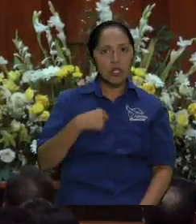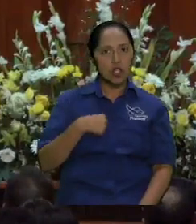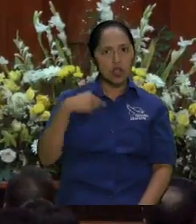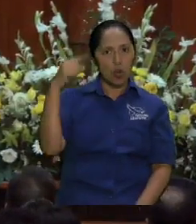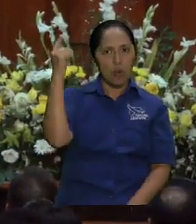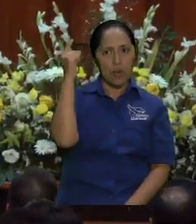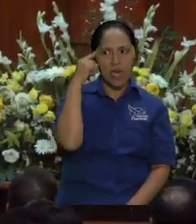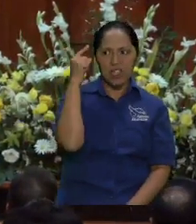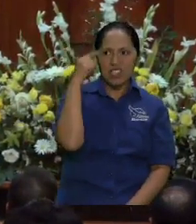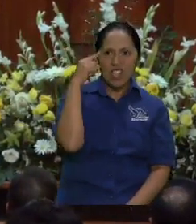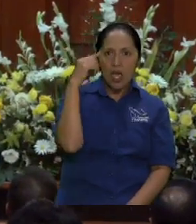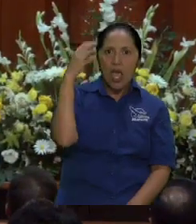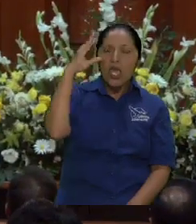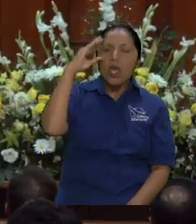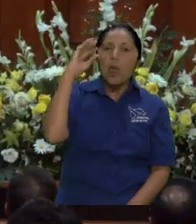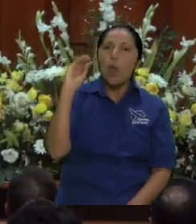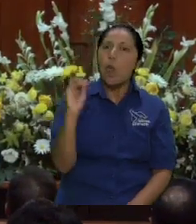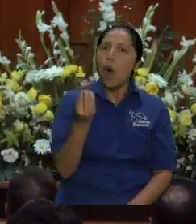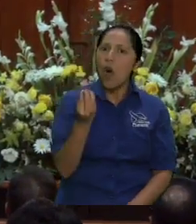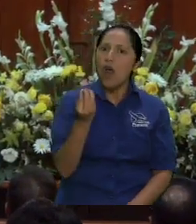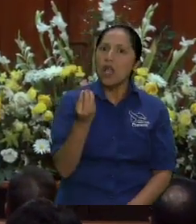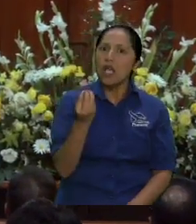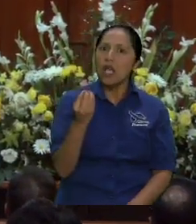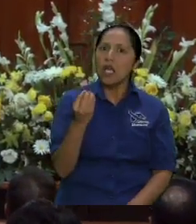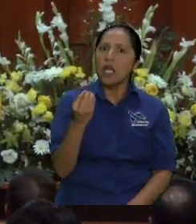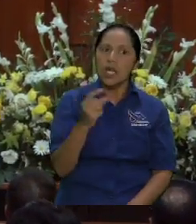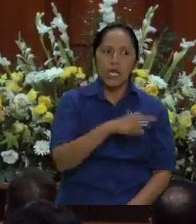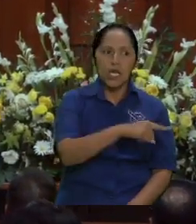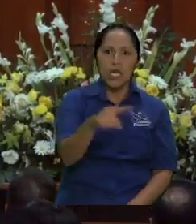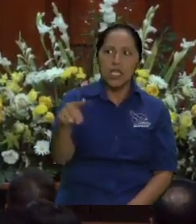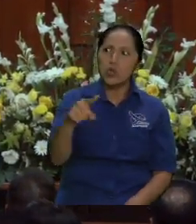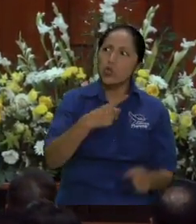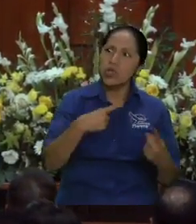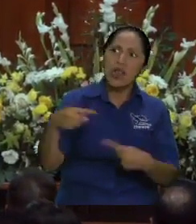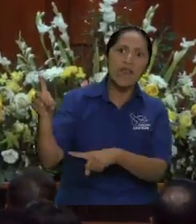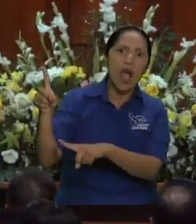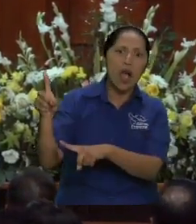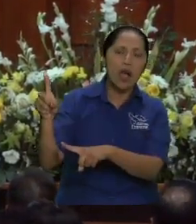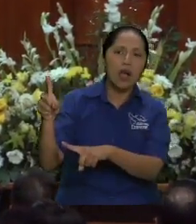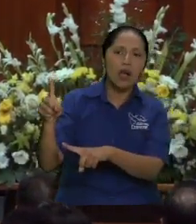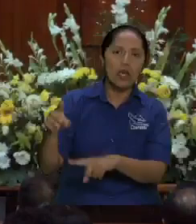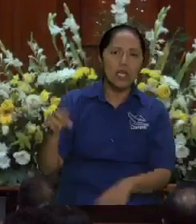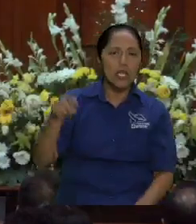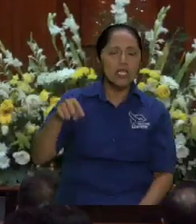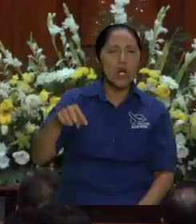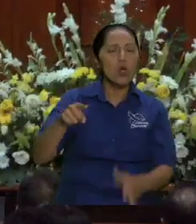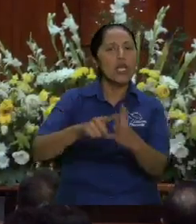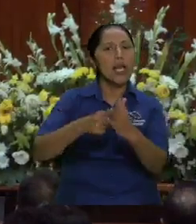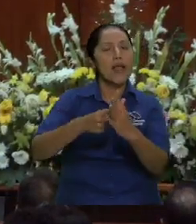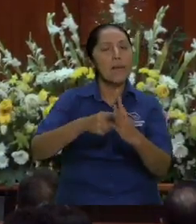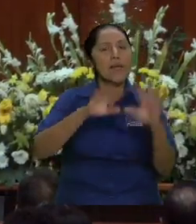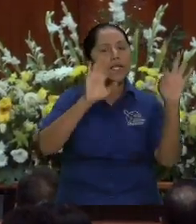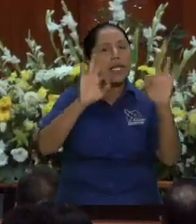a predicar porque no me tocaba a mí y venía la Santa Cena que se supone que para todos los cristianos es una de las cosas más sagradas que hay